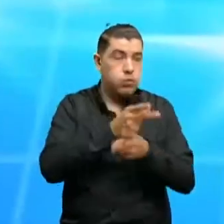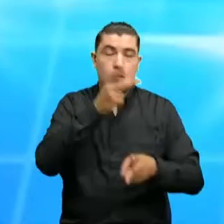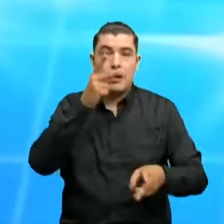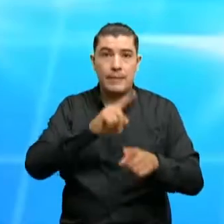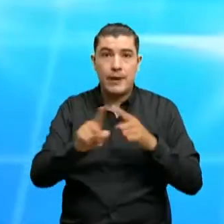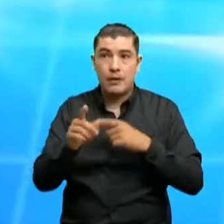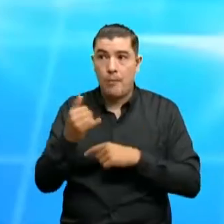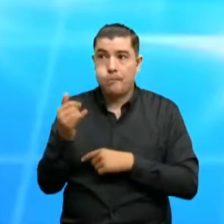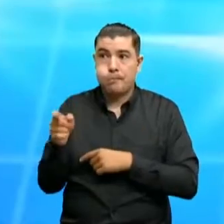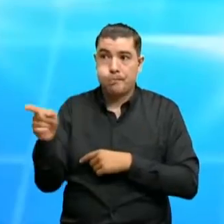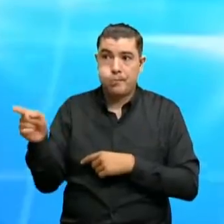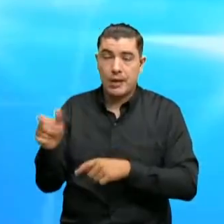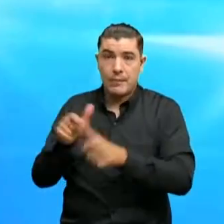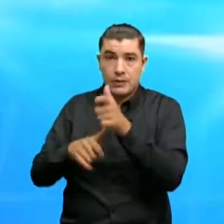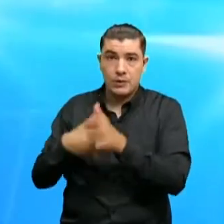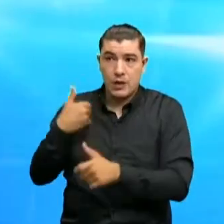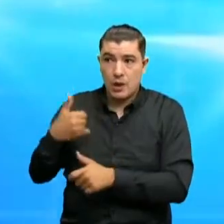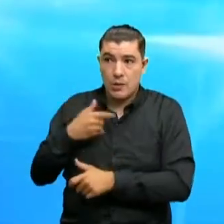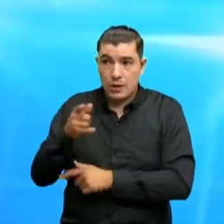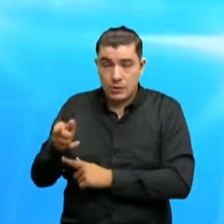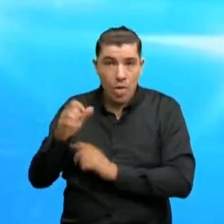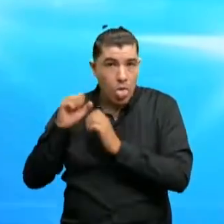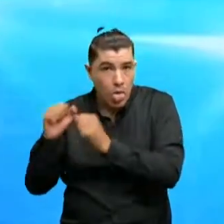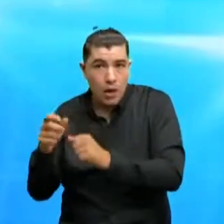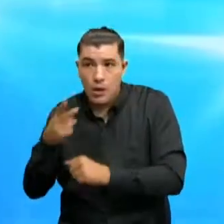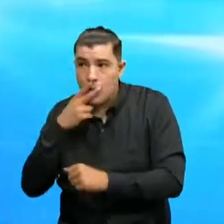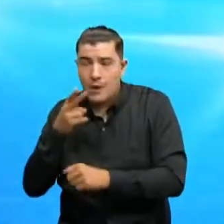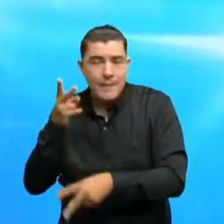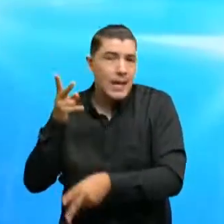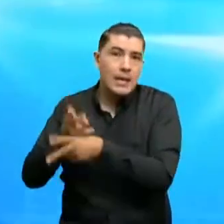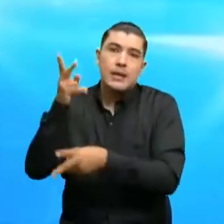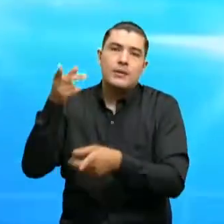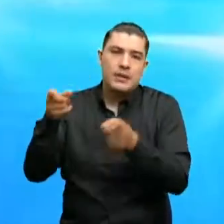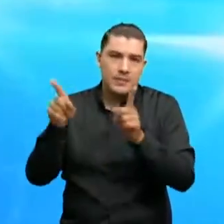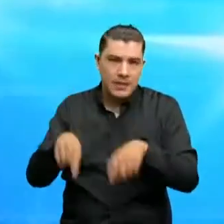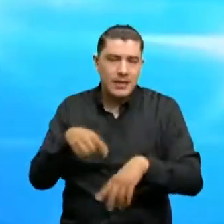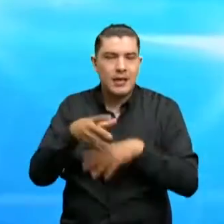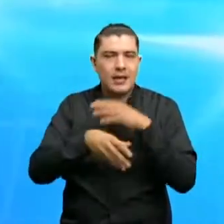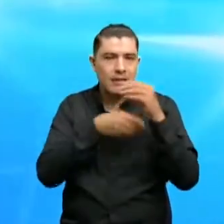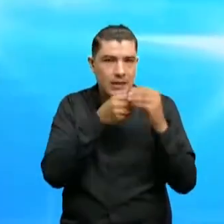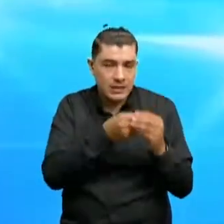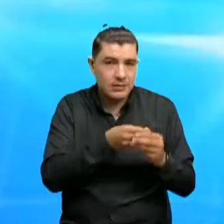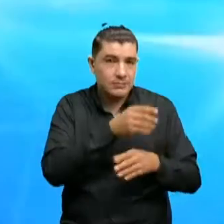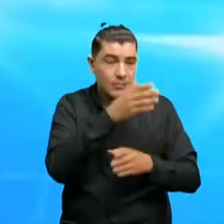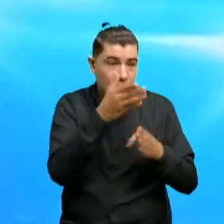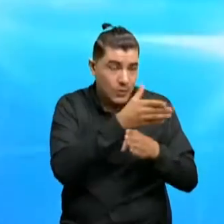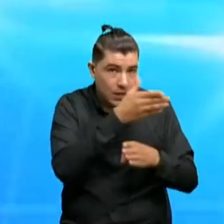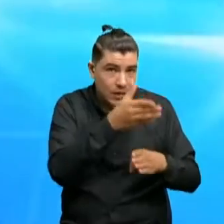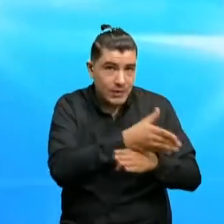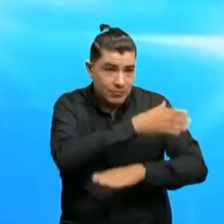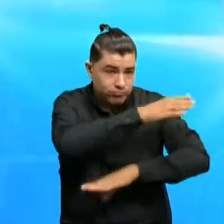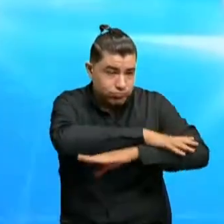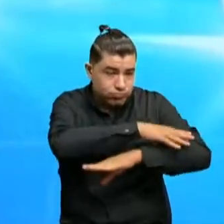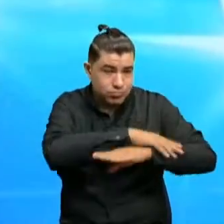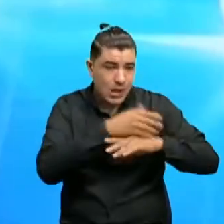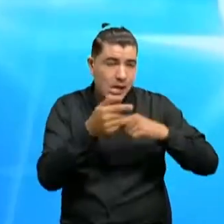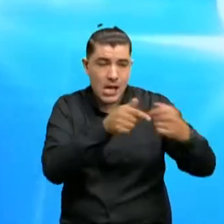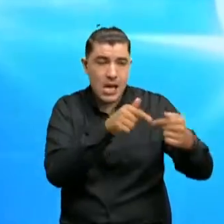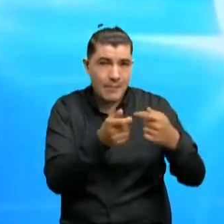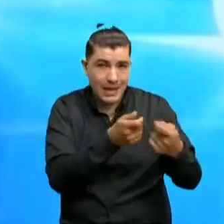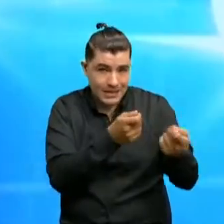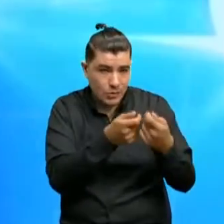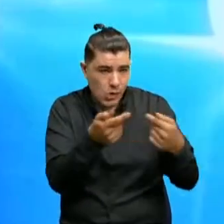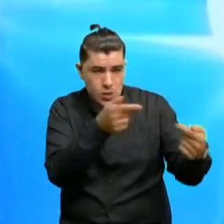muchachos están fumando, están consumiendo alucinógenos es inseguridad. Inclusive los problemas de convivencia. Si algunos vecinos, por ejemplo, tienen una